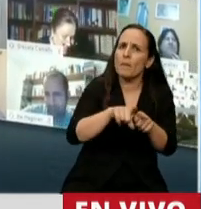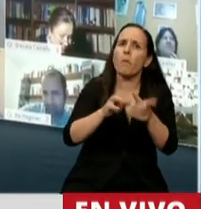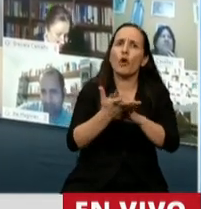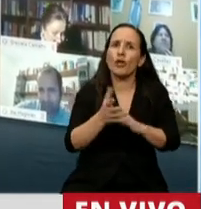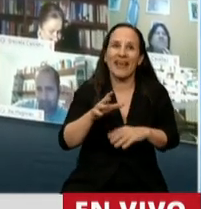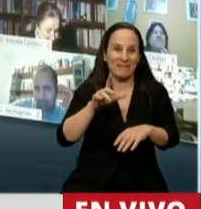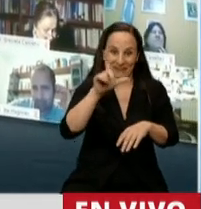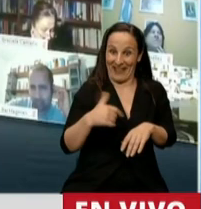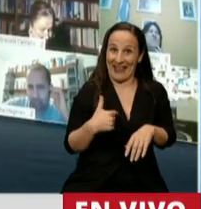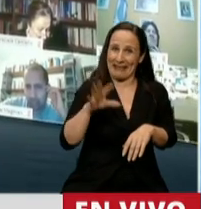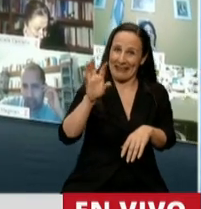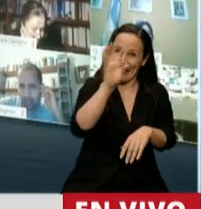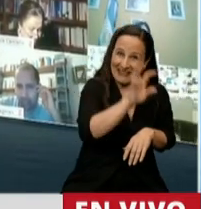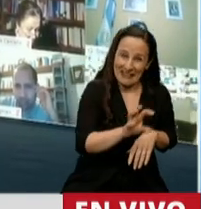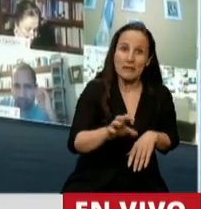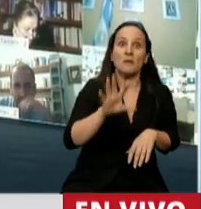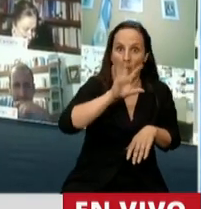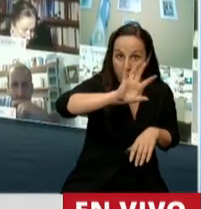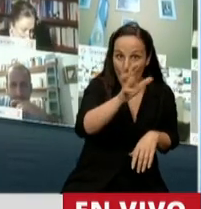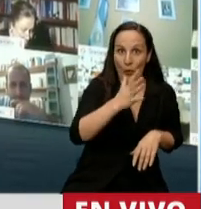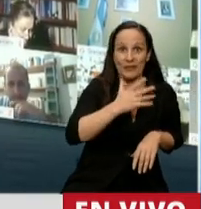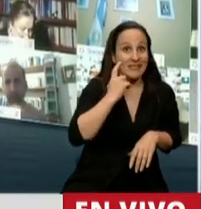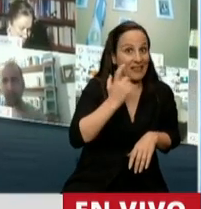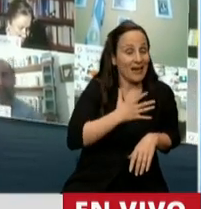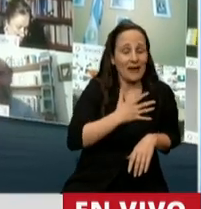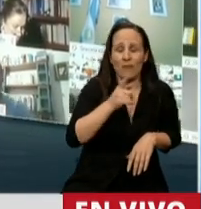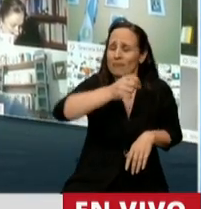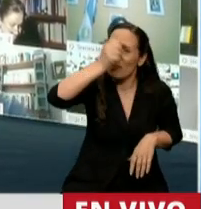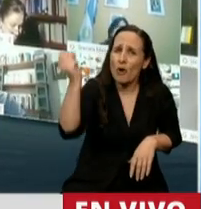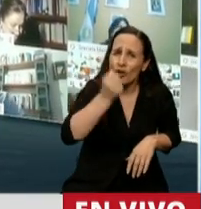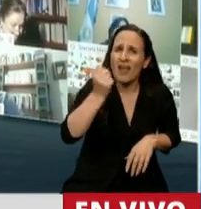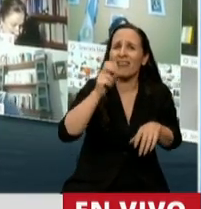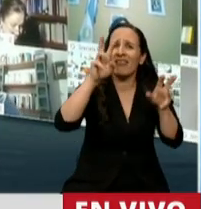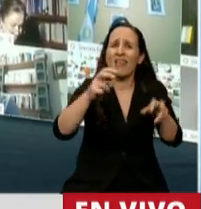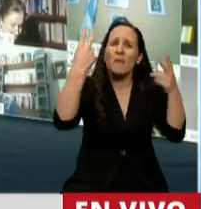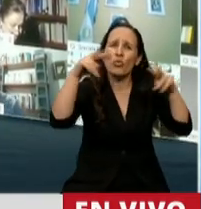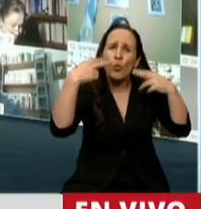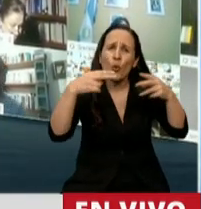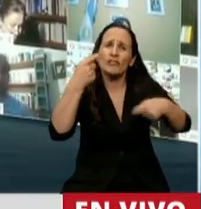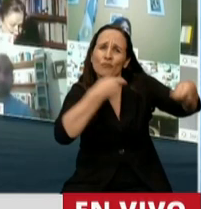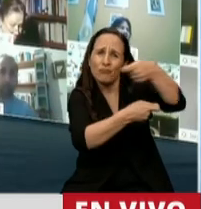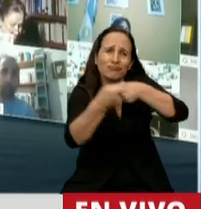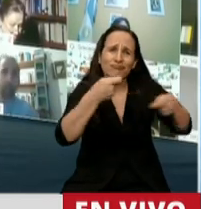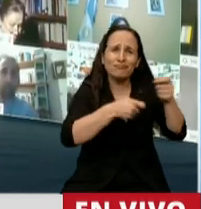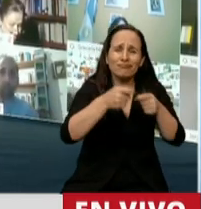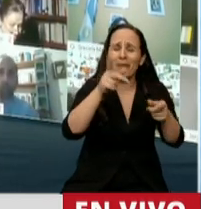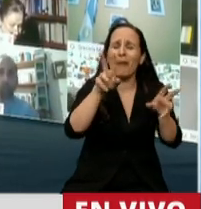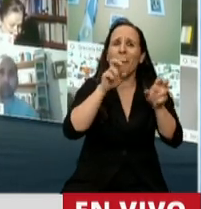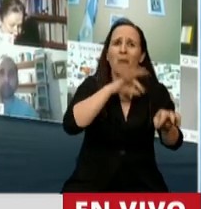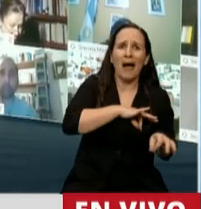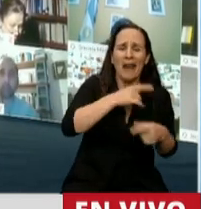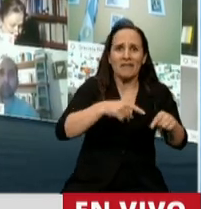interior del país, y en particular de Entre Ríos, la actividad turística es una de las más afectadas por esta pandemia global.